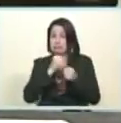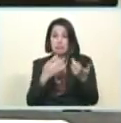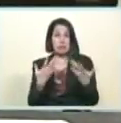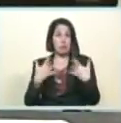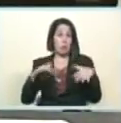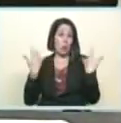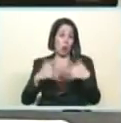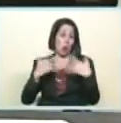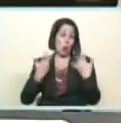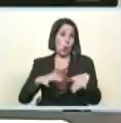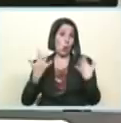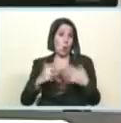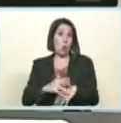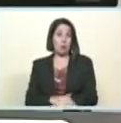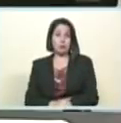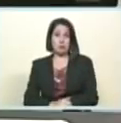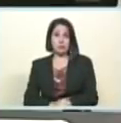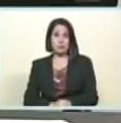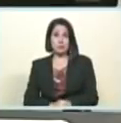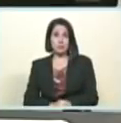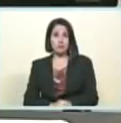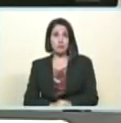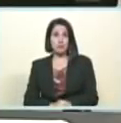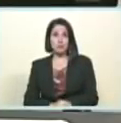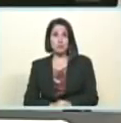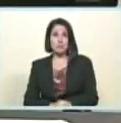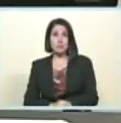las venezolanas entonces